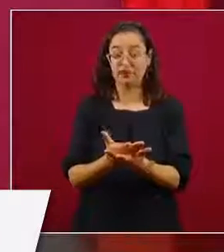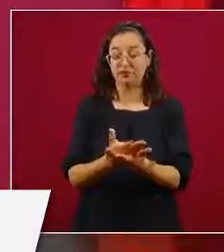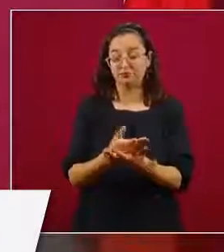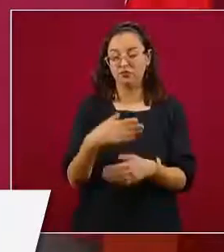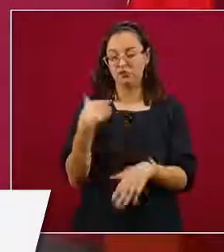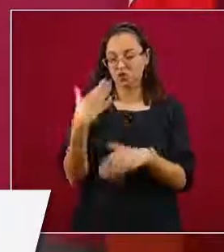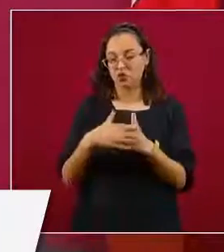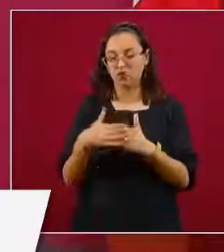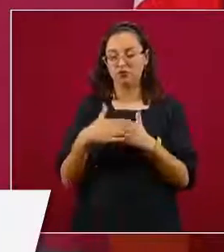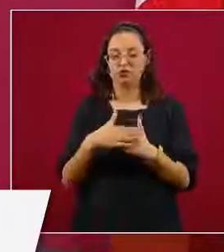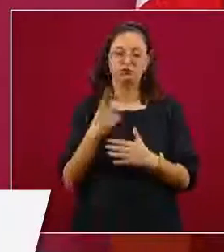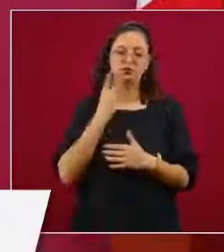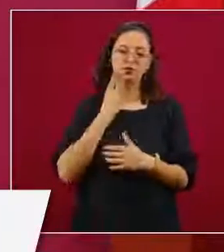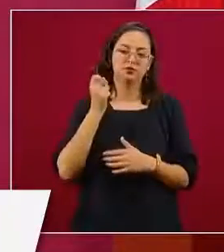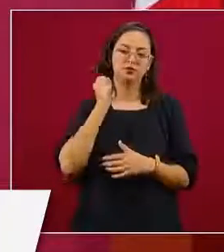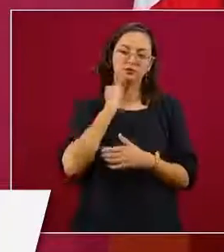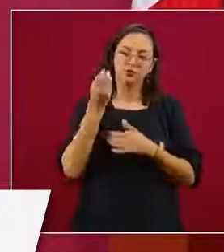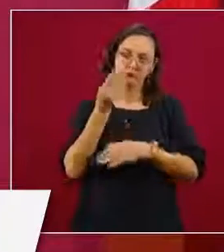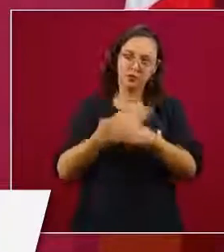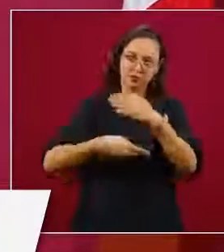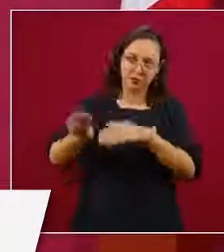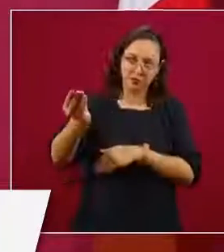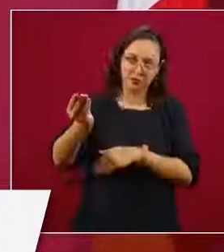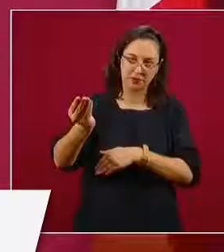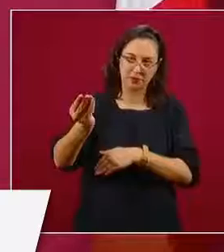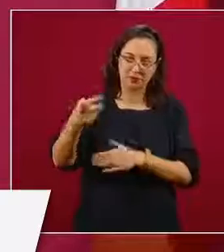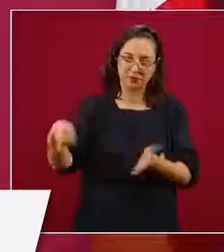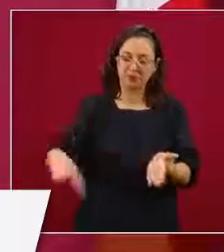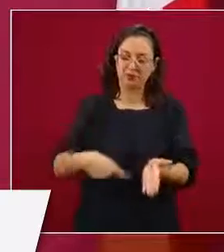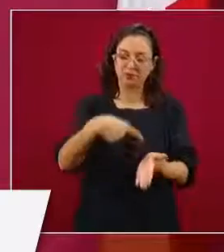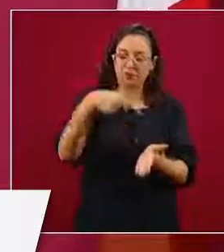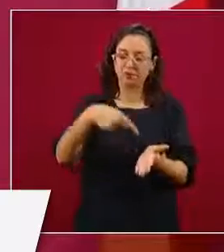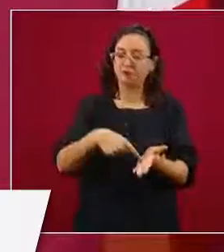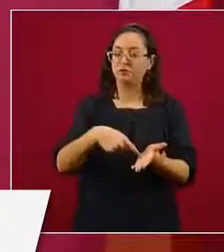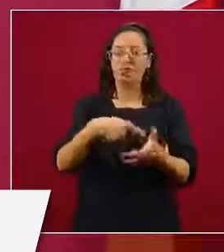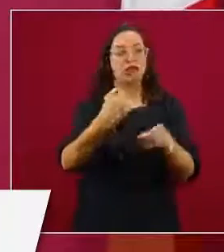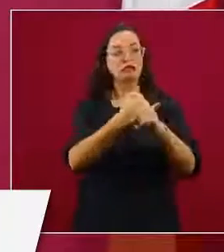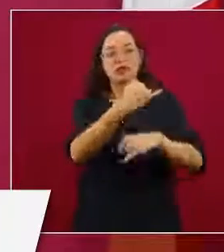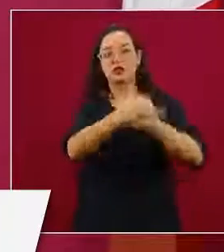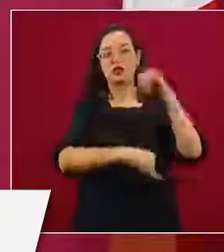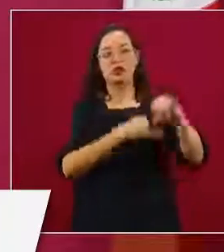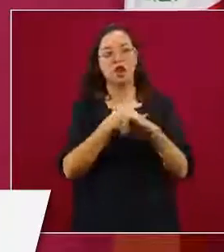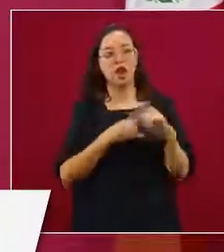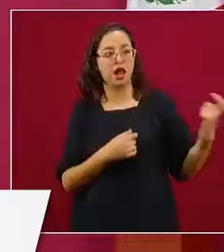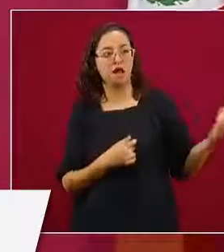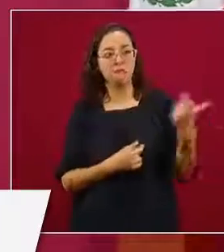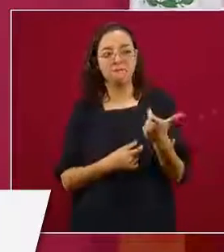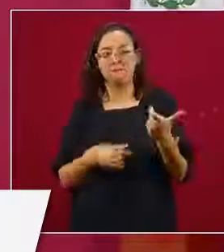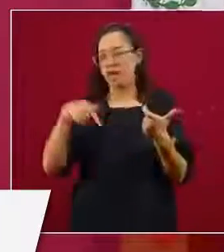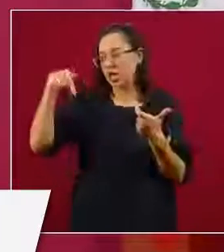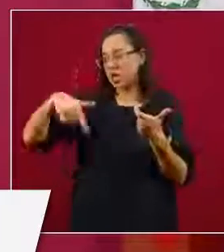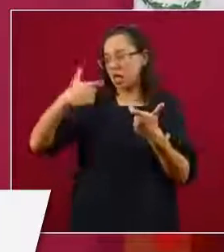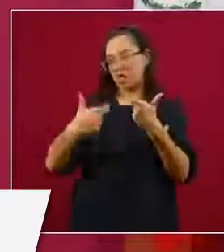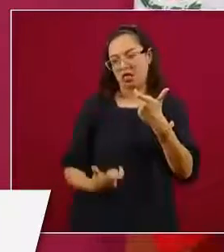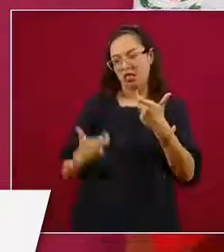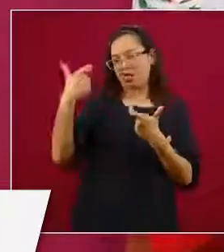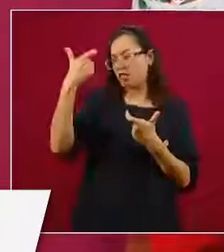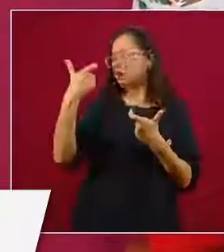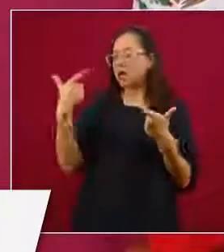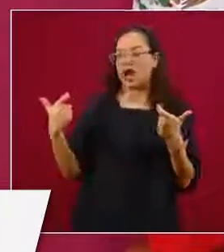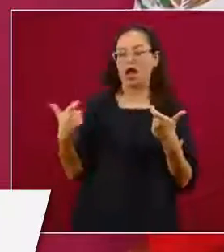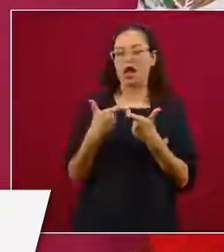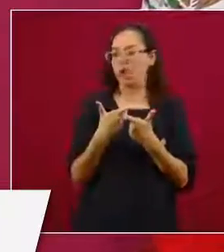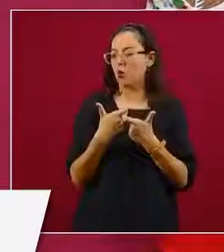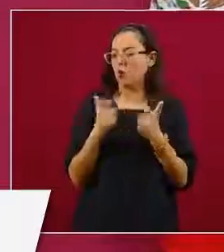se establece que es estándar internacional, entonces, de por sí ya se había